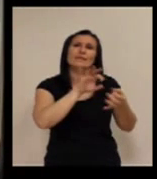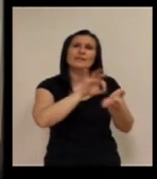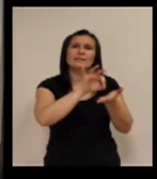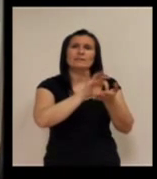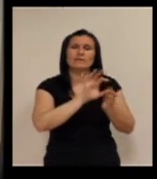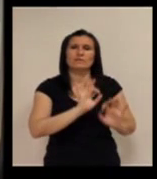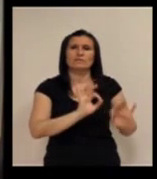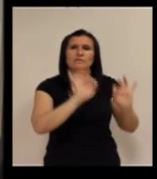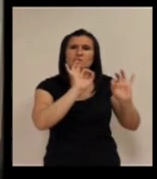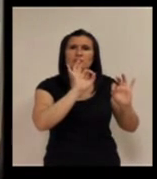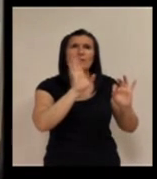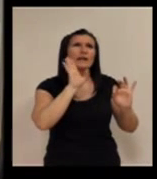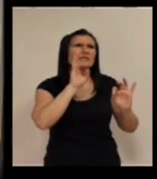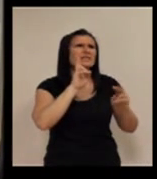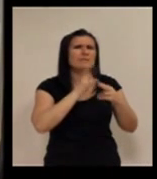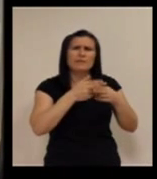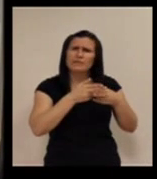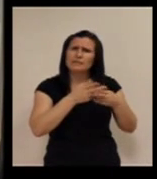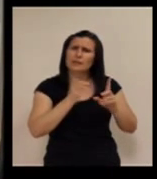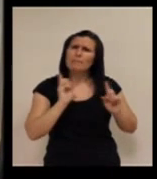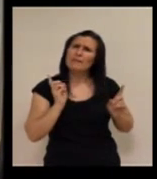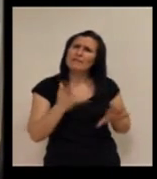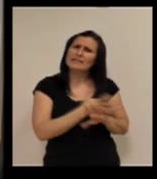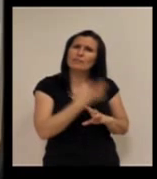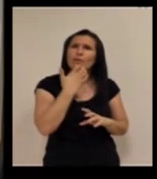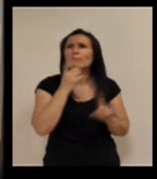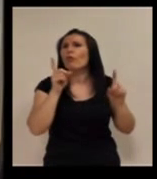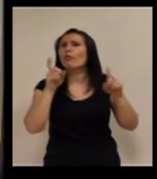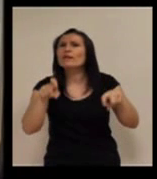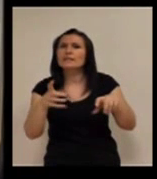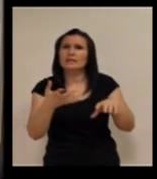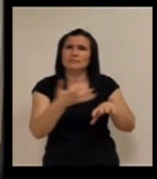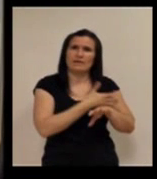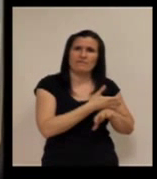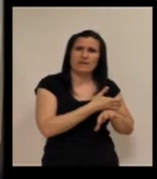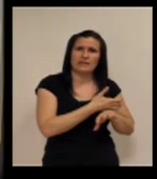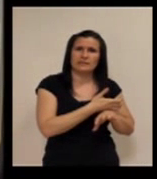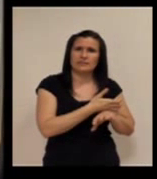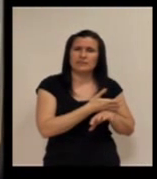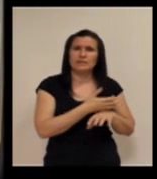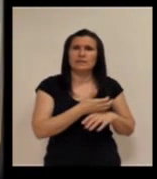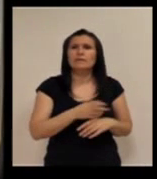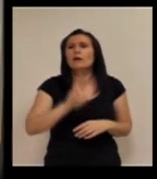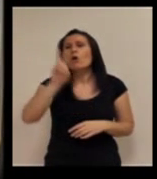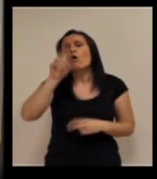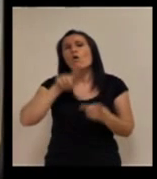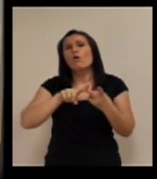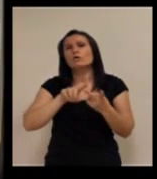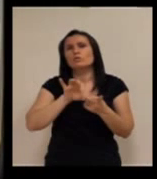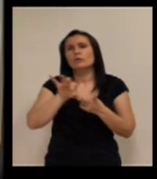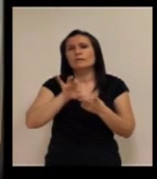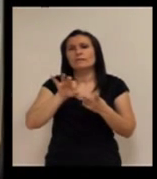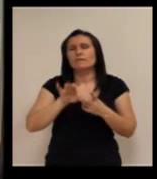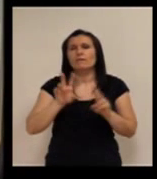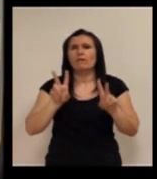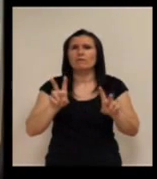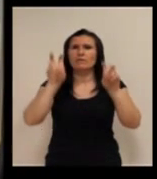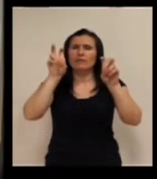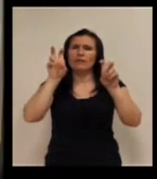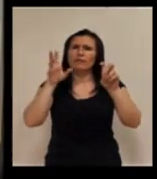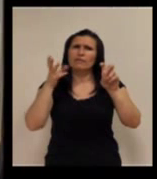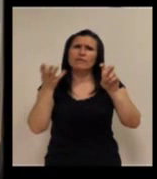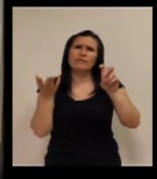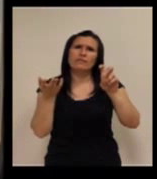de, digamos, de, como llamabais, preventivo, bueno, cita previa, de citas previas. Y el otro servicio, el tema de la